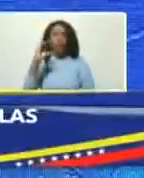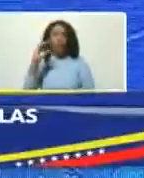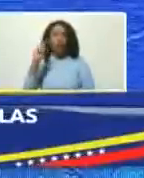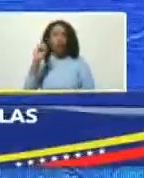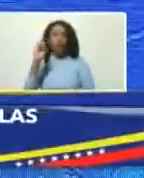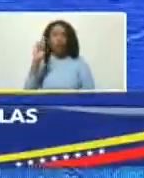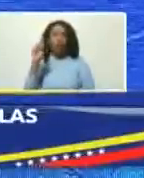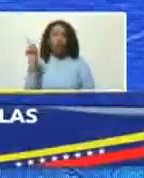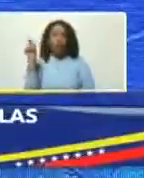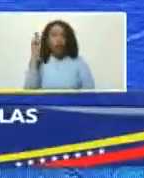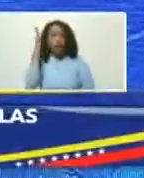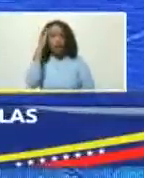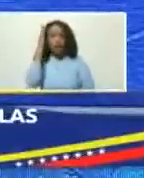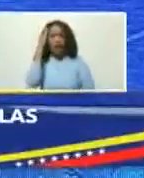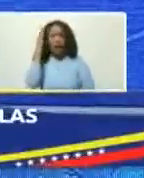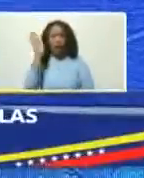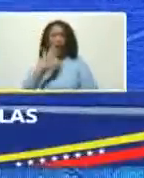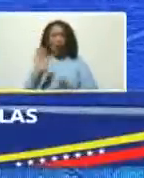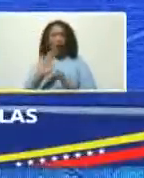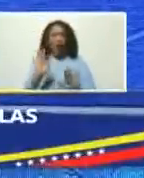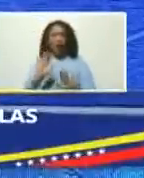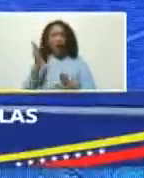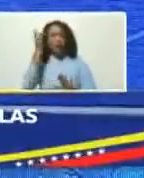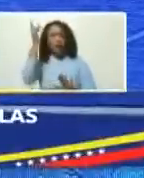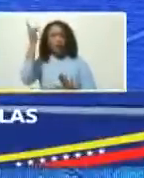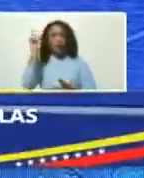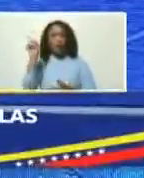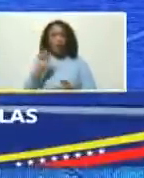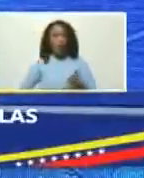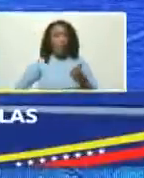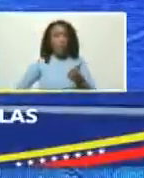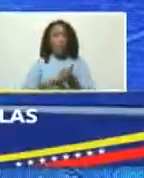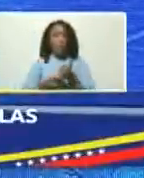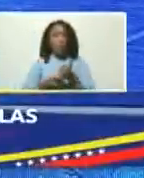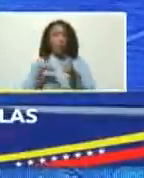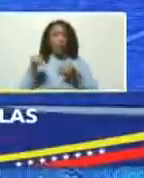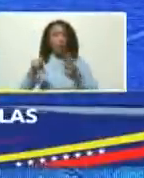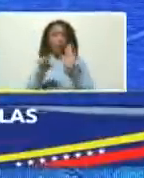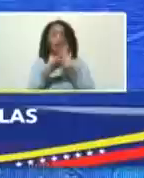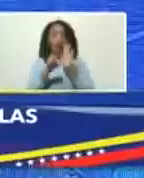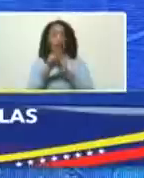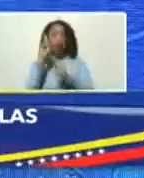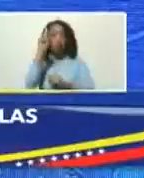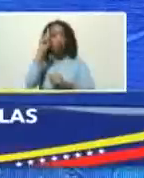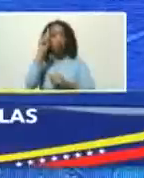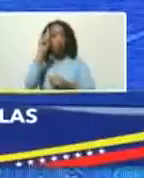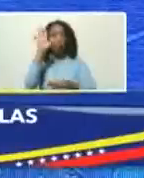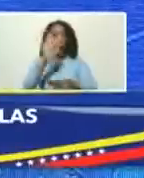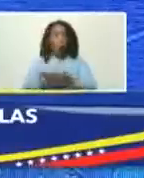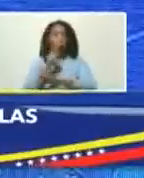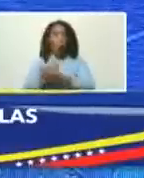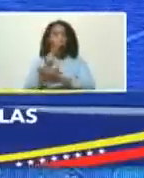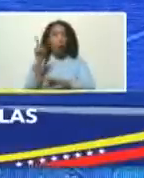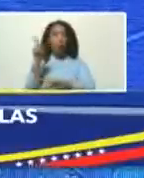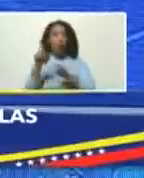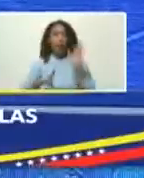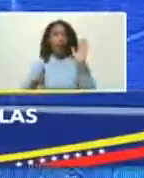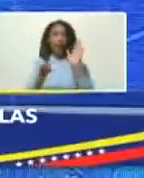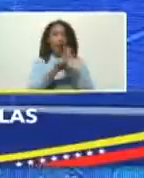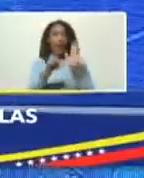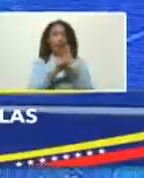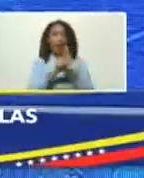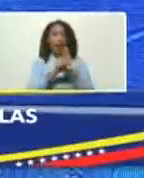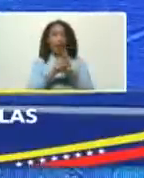un conocedor y es uno de los impulsores de esta ley es uno de los culpables de que esta ley